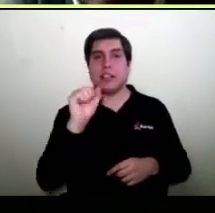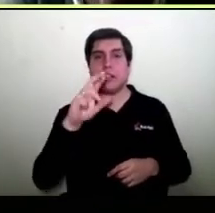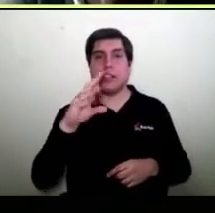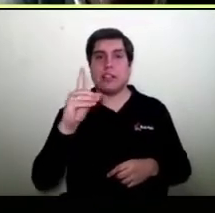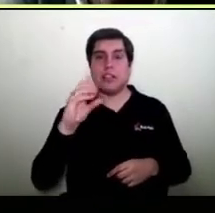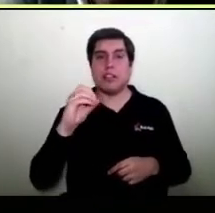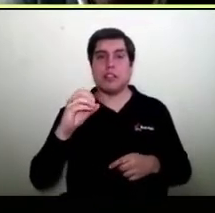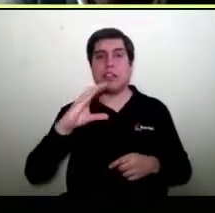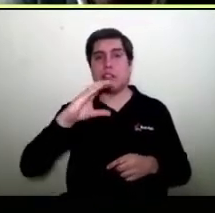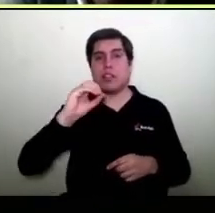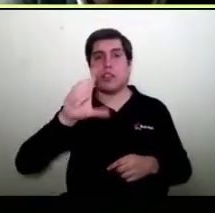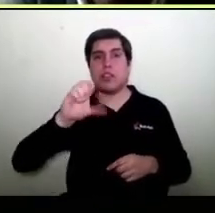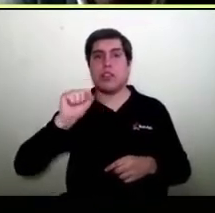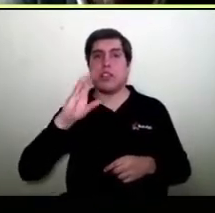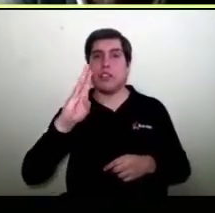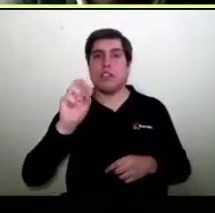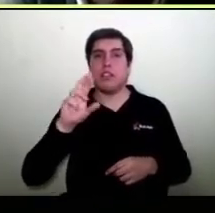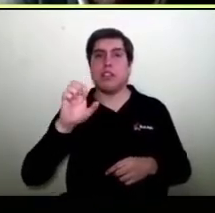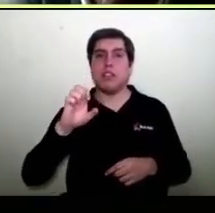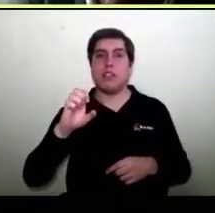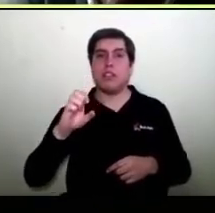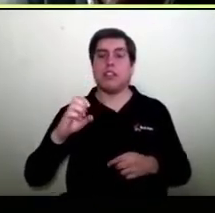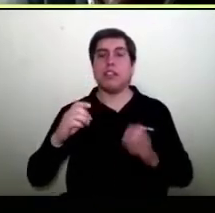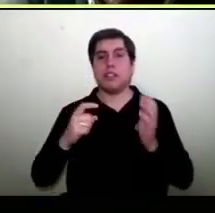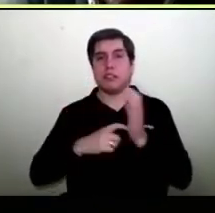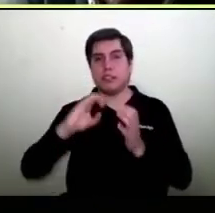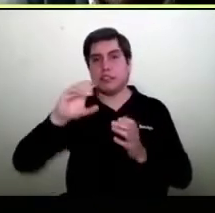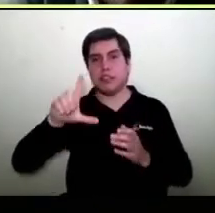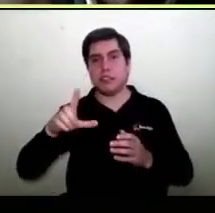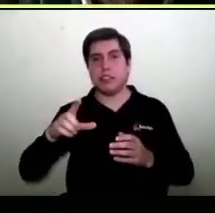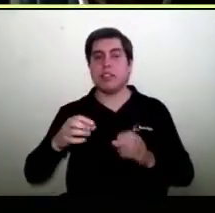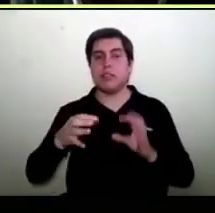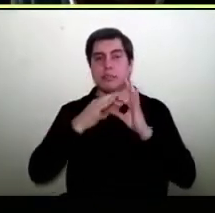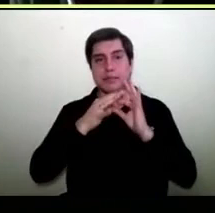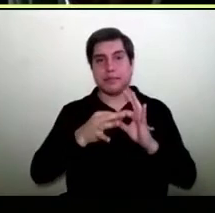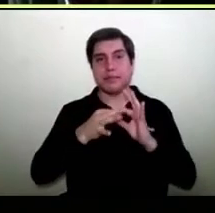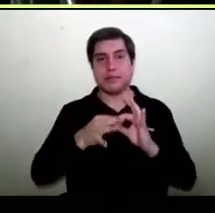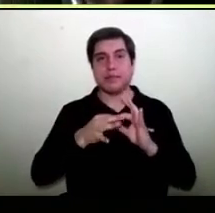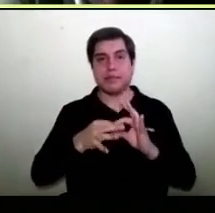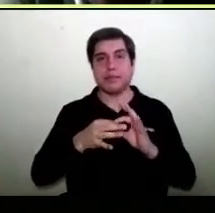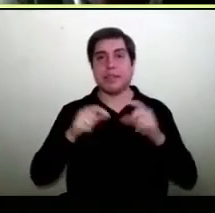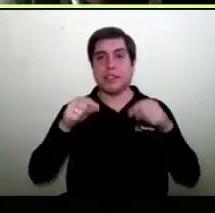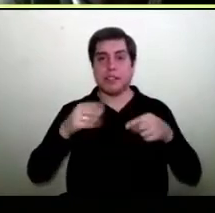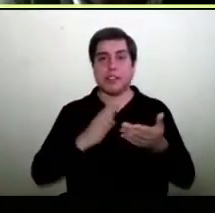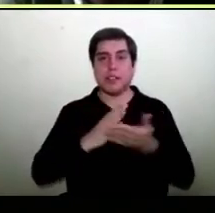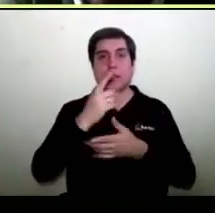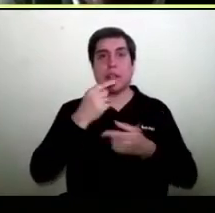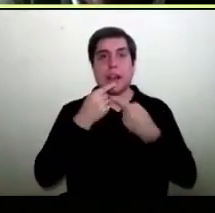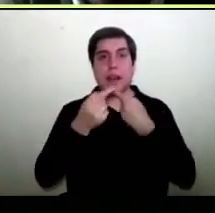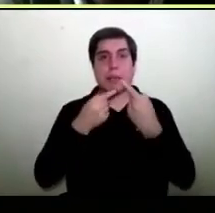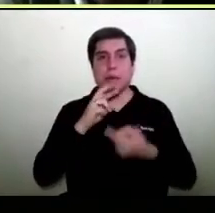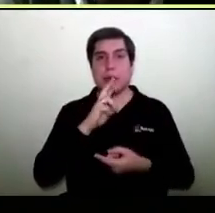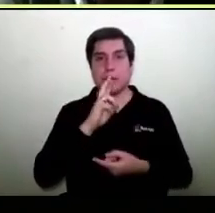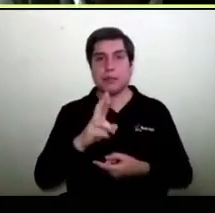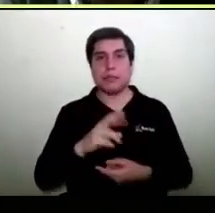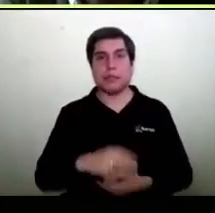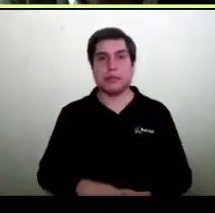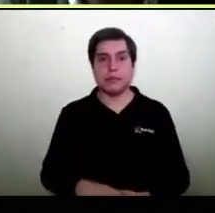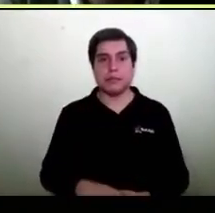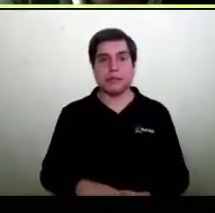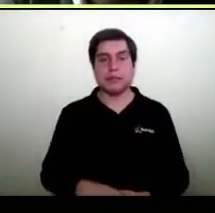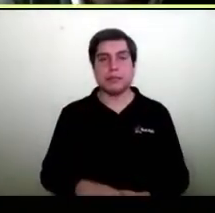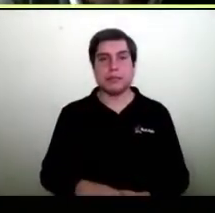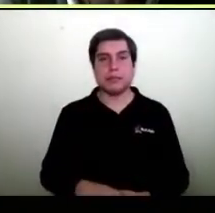quieran escribirnos, pero en eso estamos, así que muchas gracias, vamos a entrar en las preguntas y respuestas, creo que hay hartas